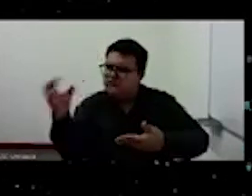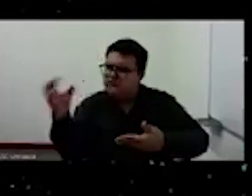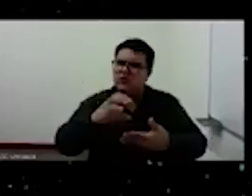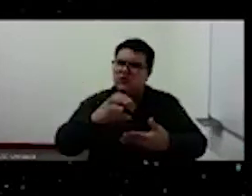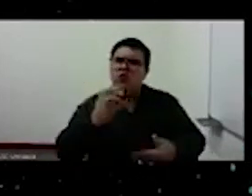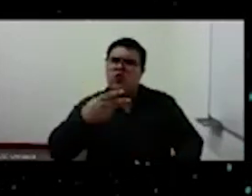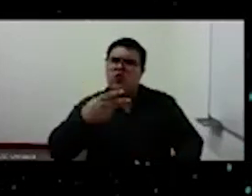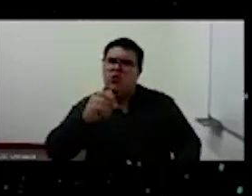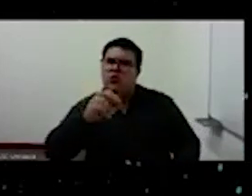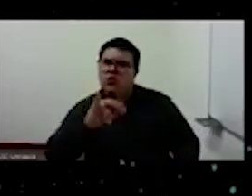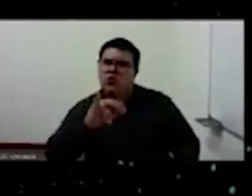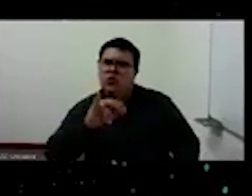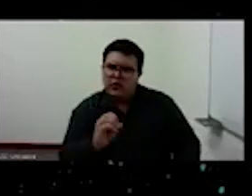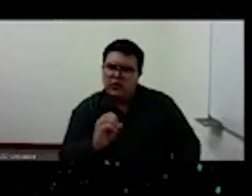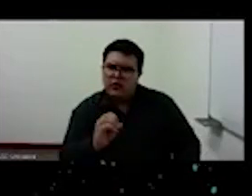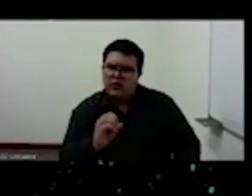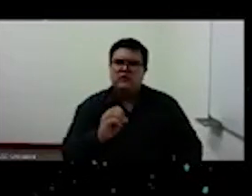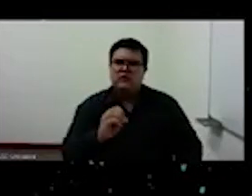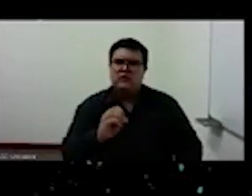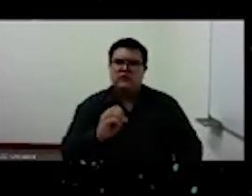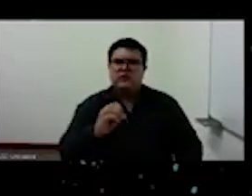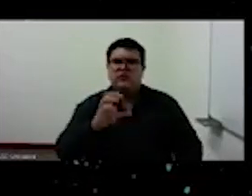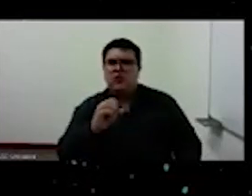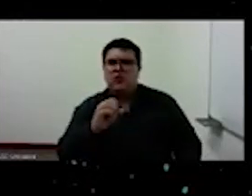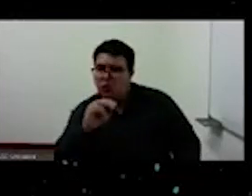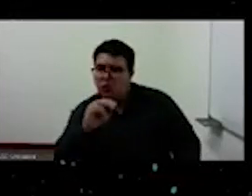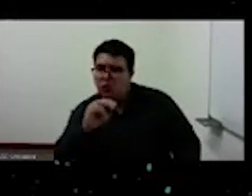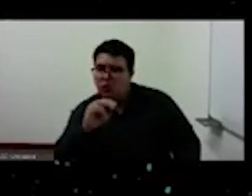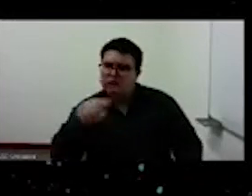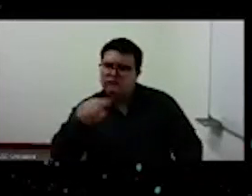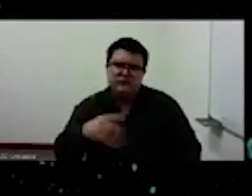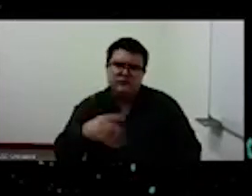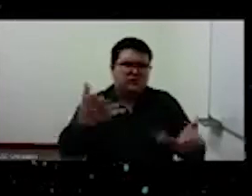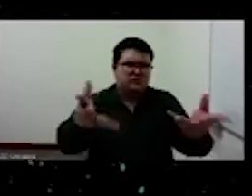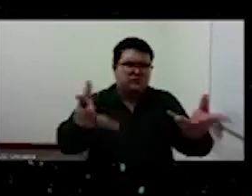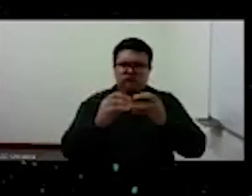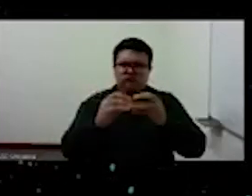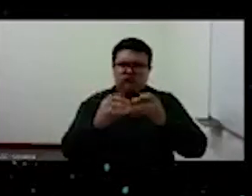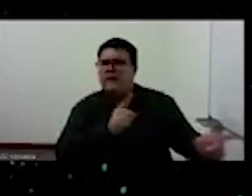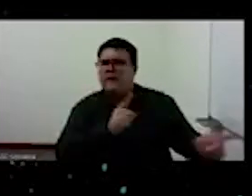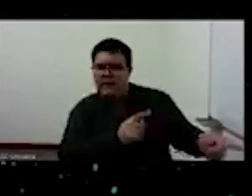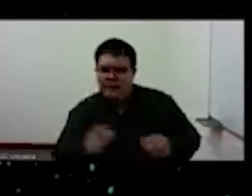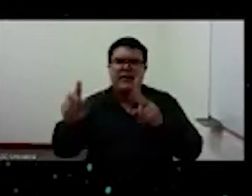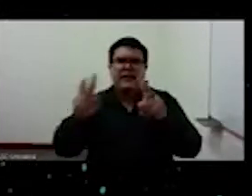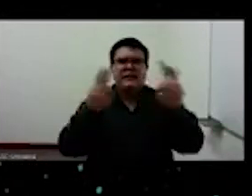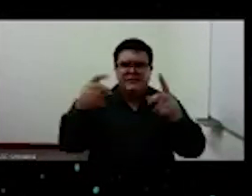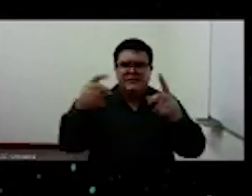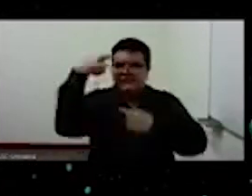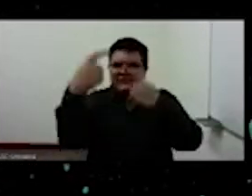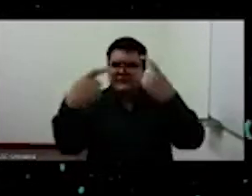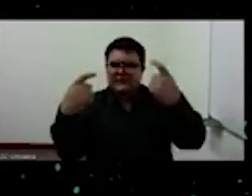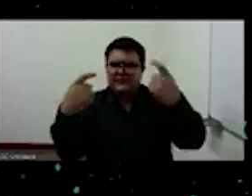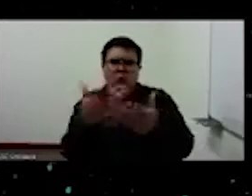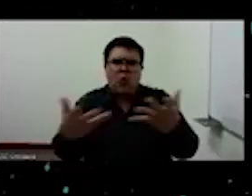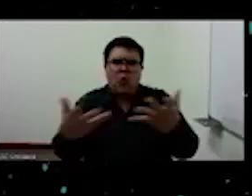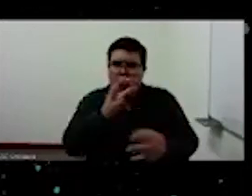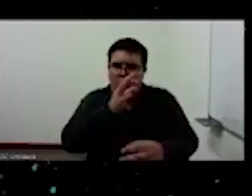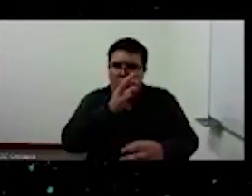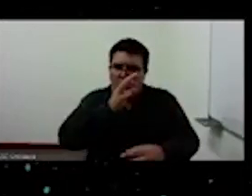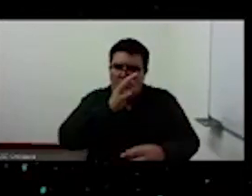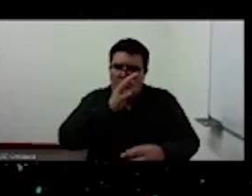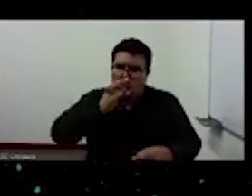dignitate hominis, discurso sobre la dignidad del hombre,